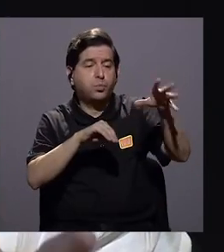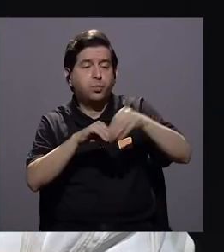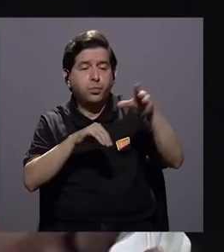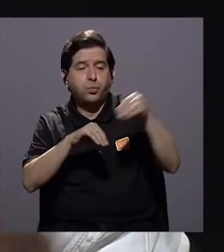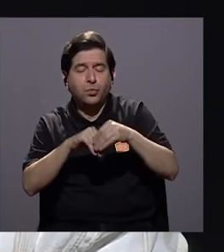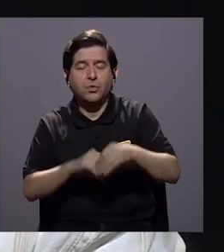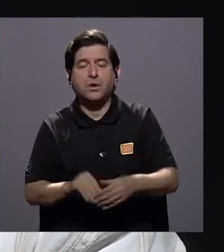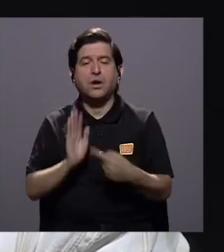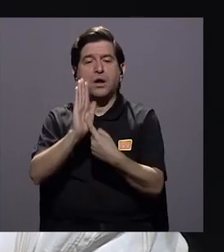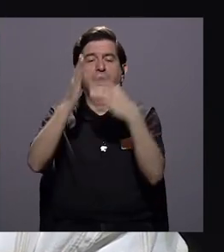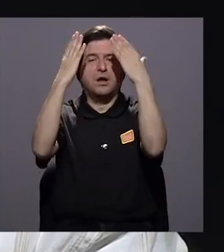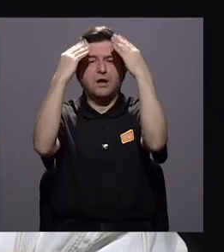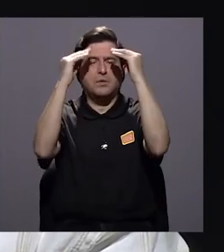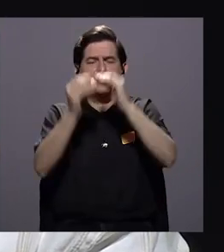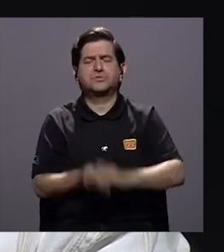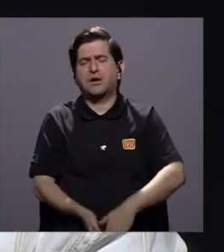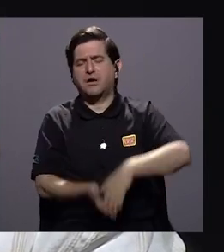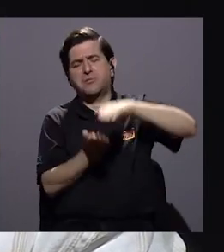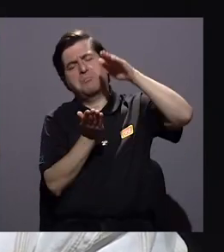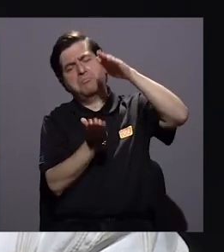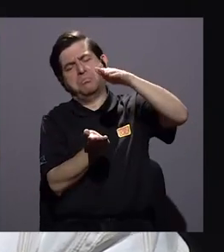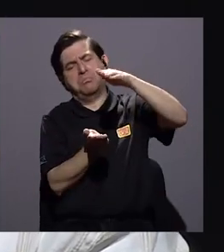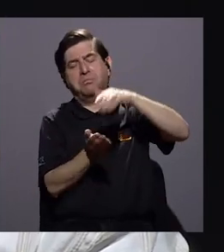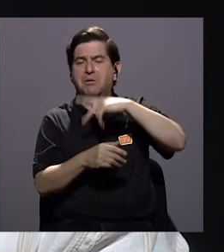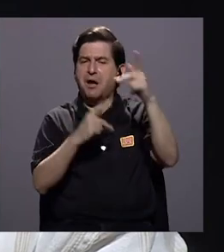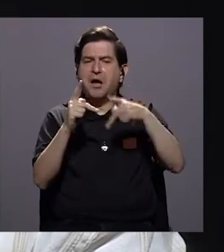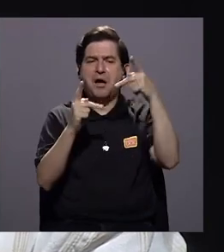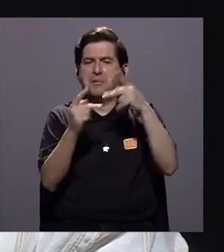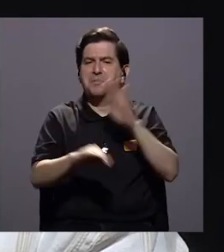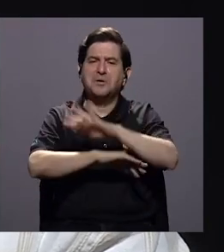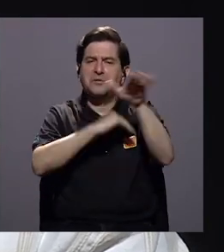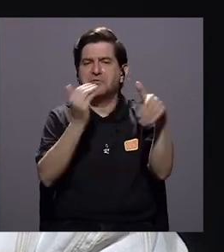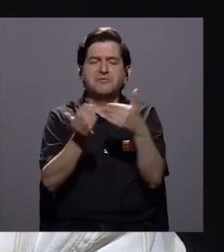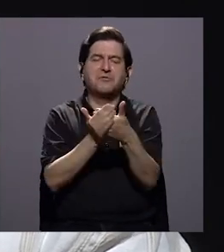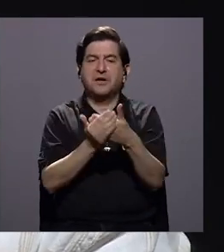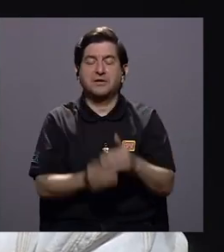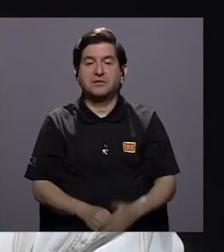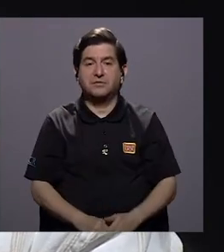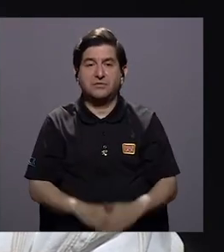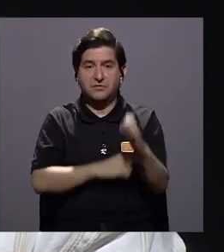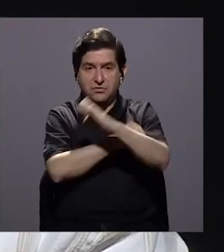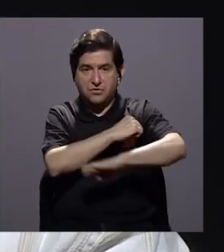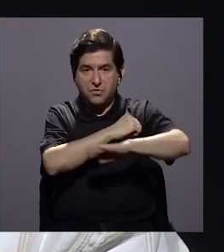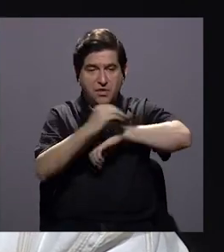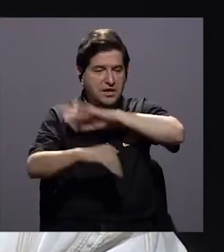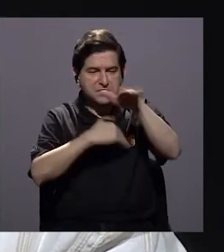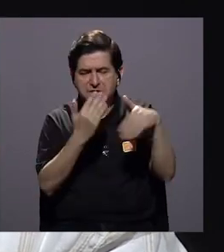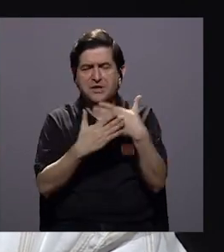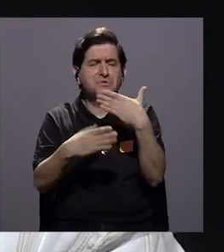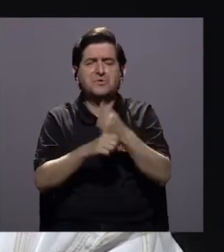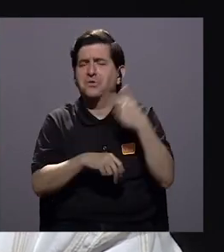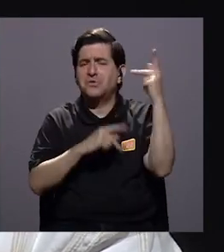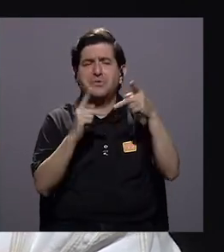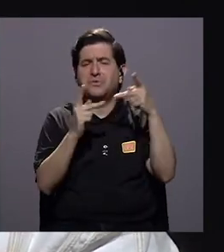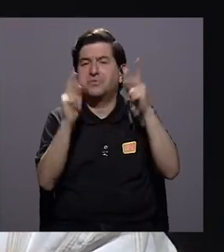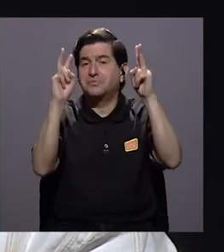copy-paste y presentaba un informe larguísimo y todo perfecto. Todo el Estado de Costa Rica hace todo perfecto. Por otro lado